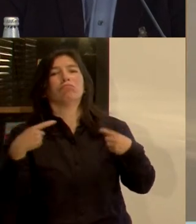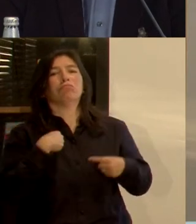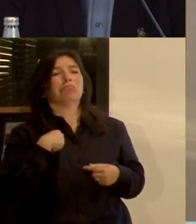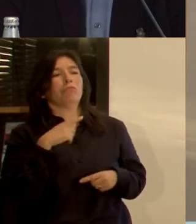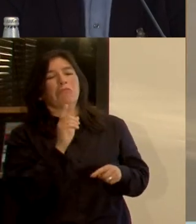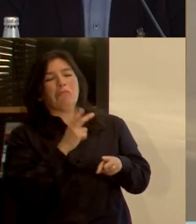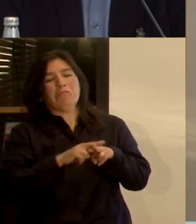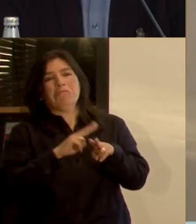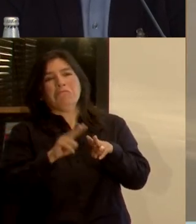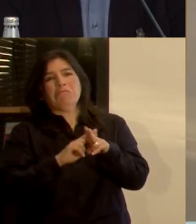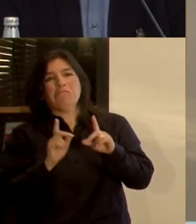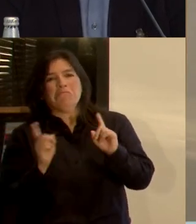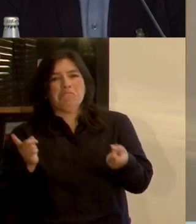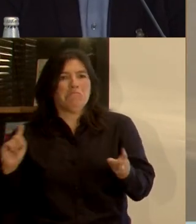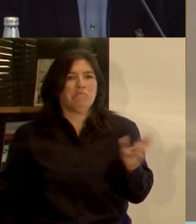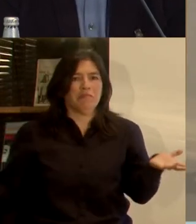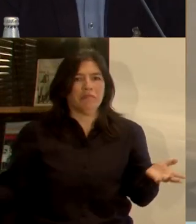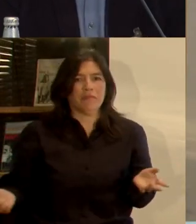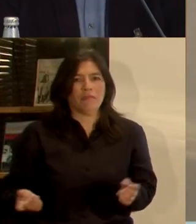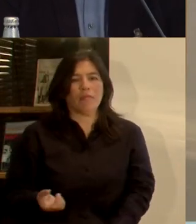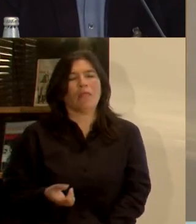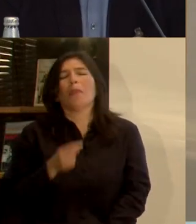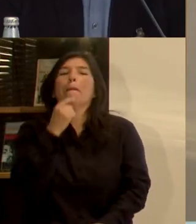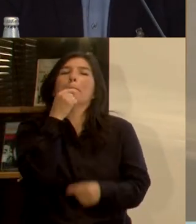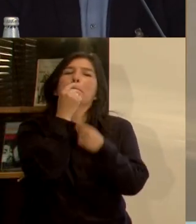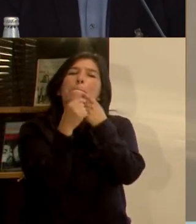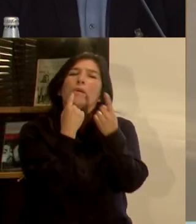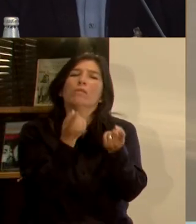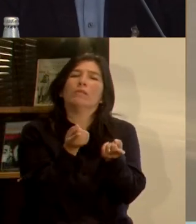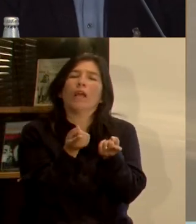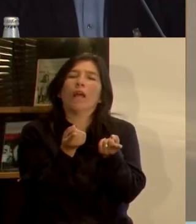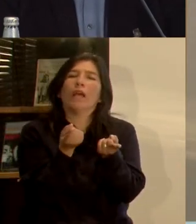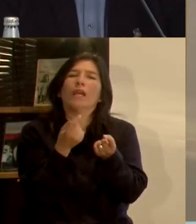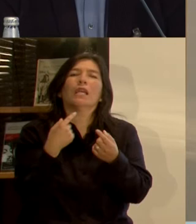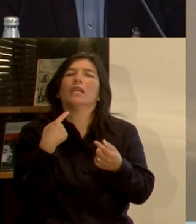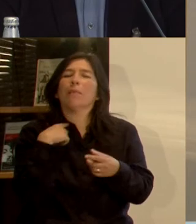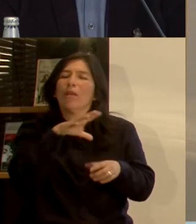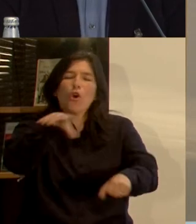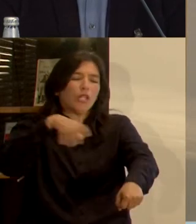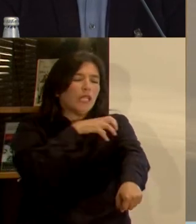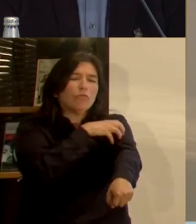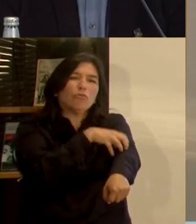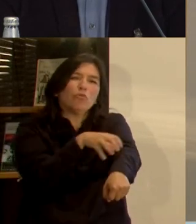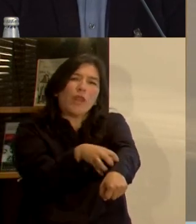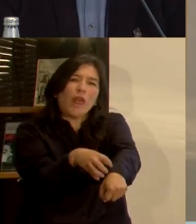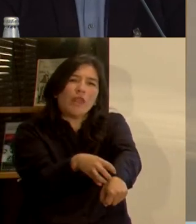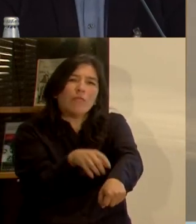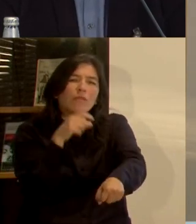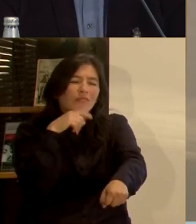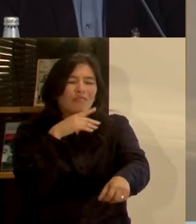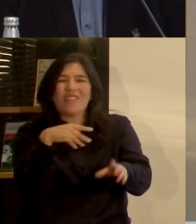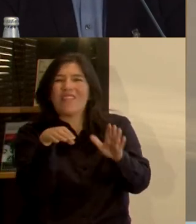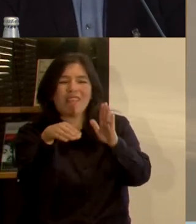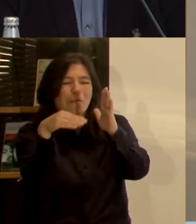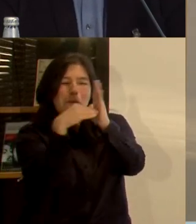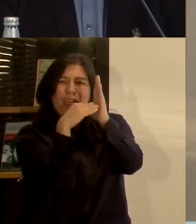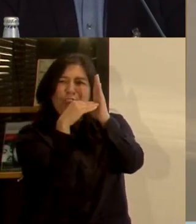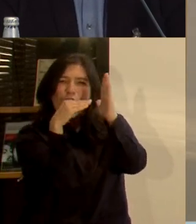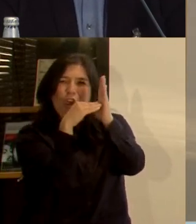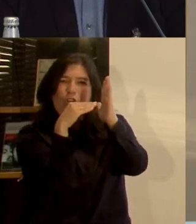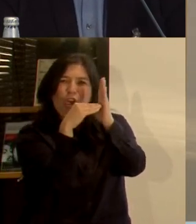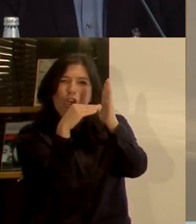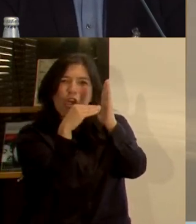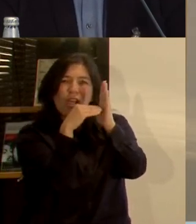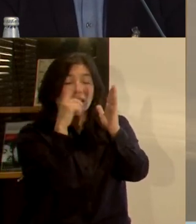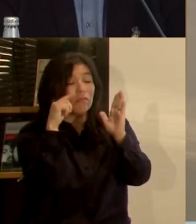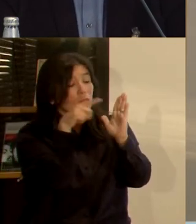resolver. Y por lo tanto, la pregunta es ¿qué pasa en relación a otras ciudades? Por ejemplo, la ciudad intermedia. Este es un indicador de